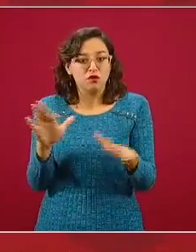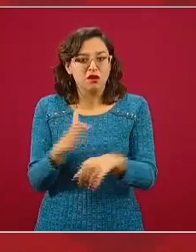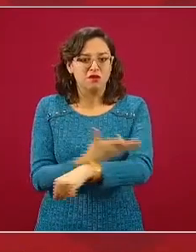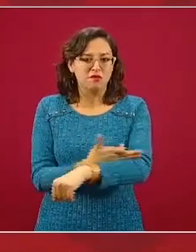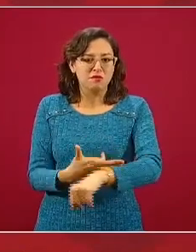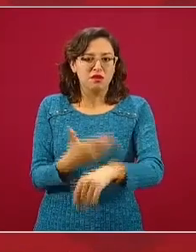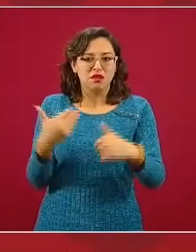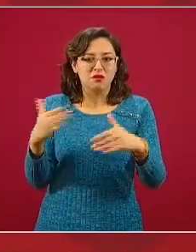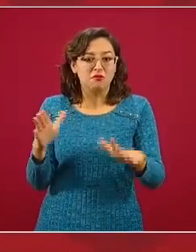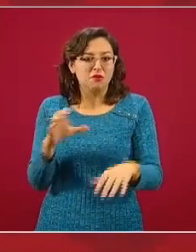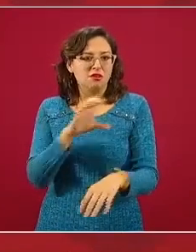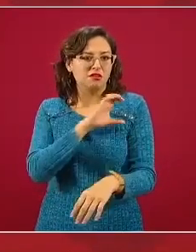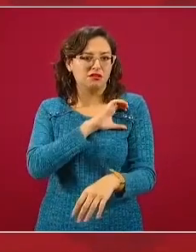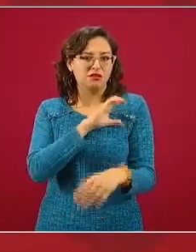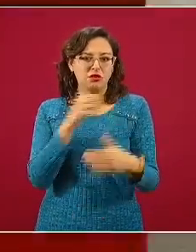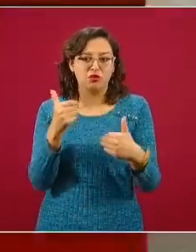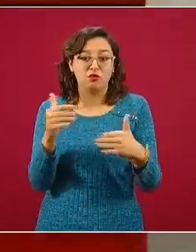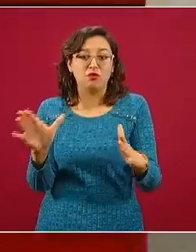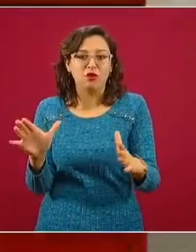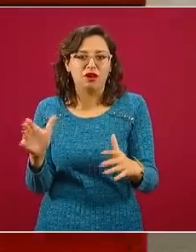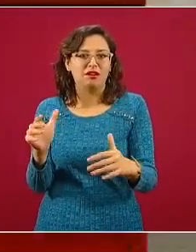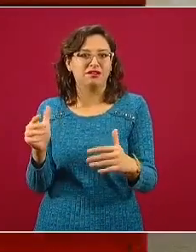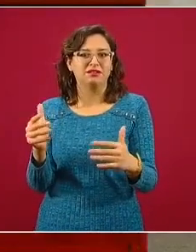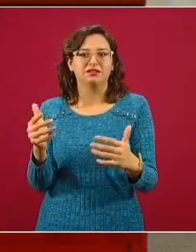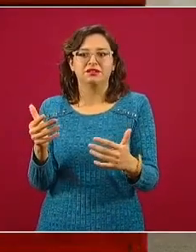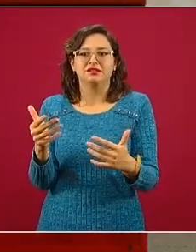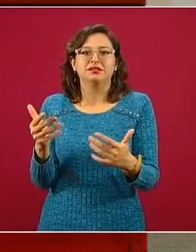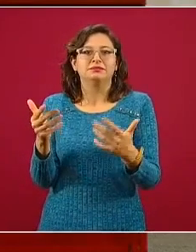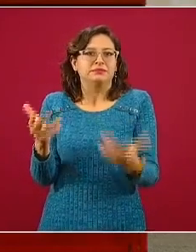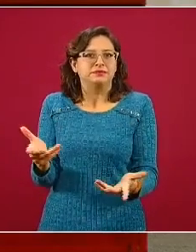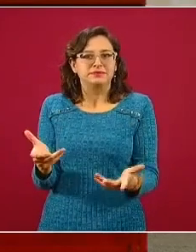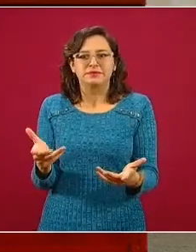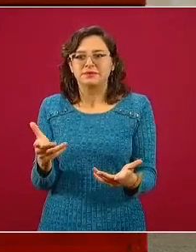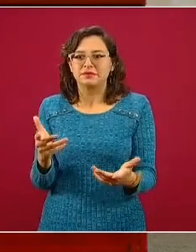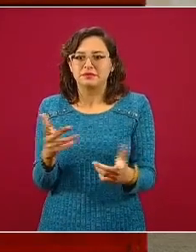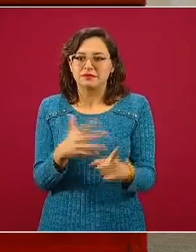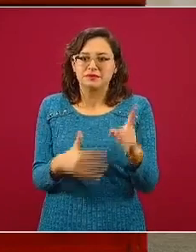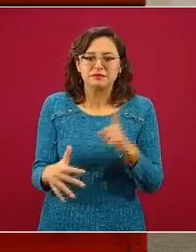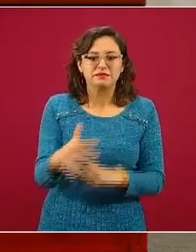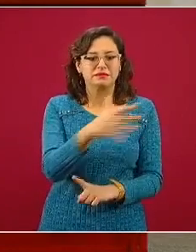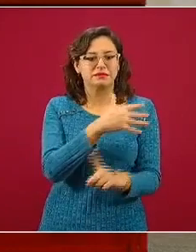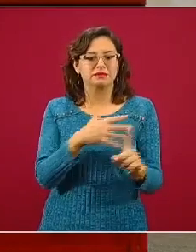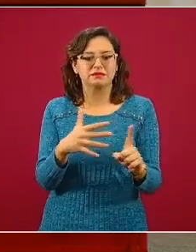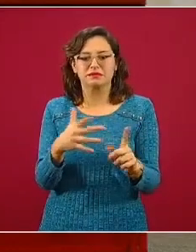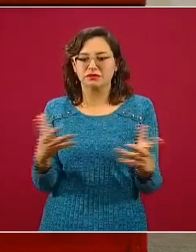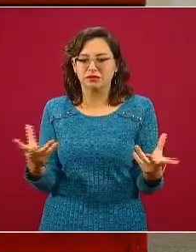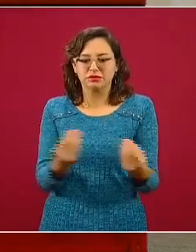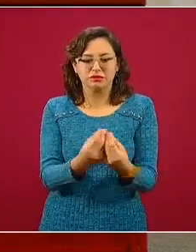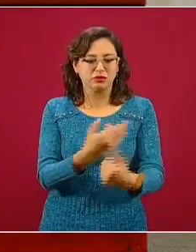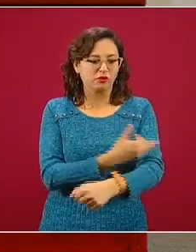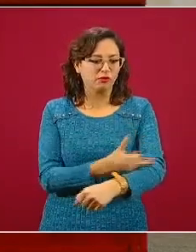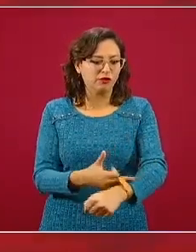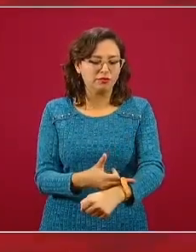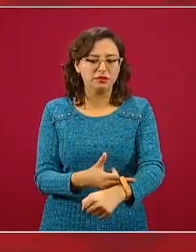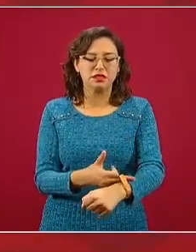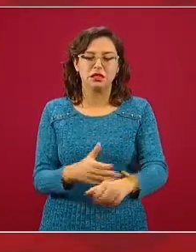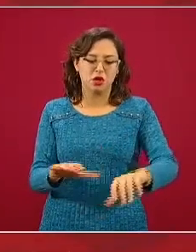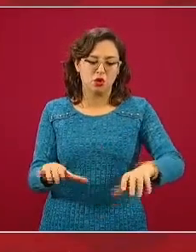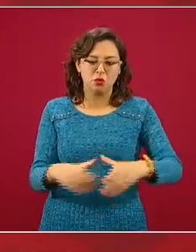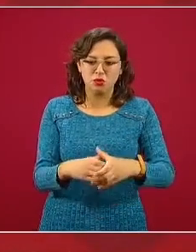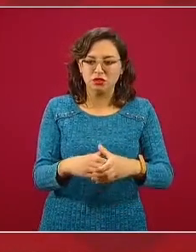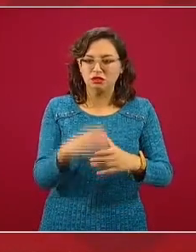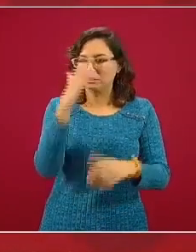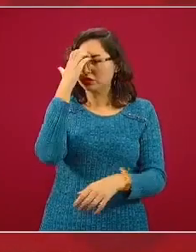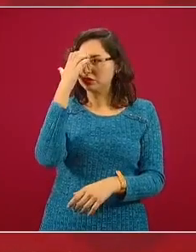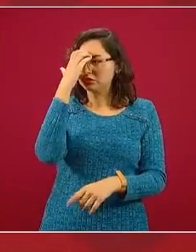queridas y tenían un papel que jugar en la vida de la familia, de la comunidad,